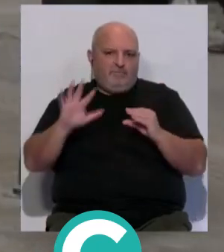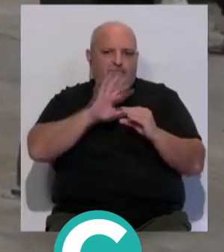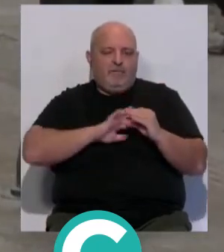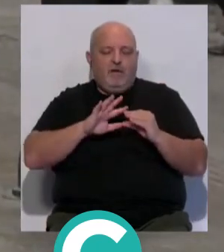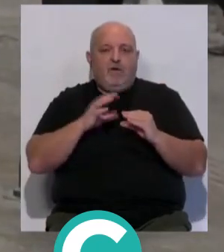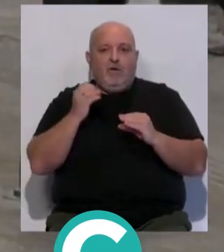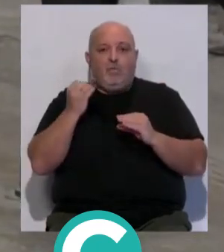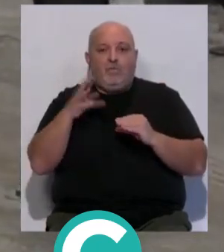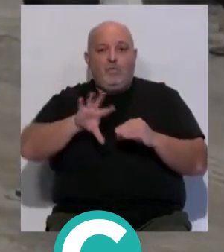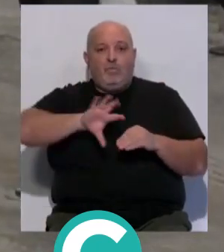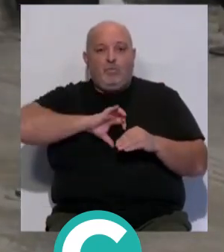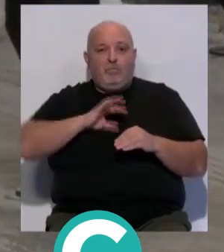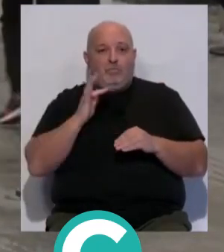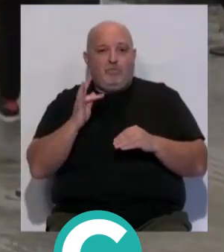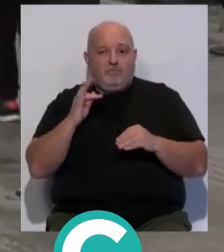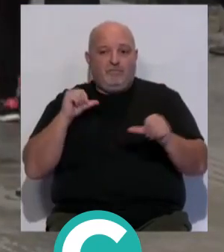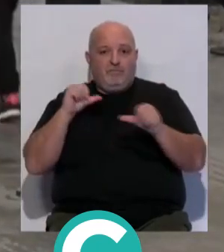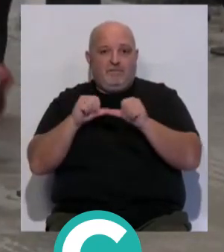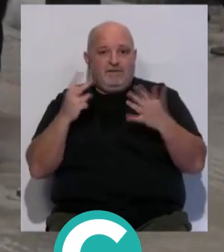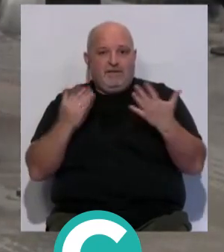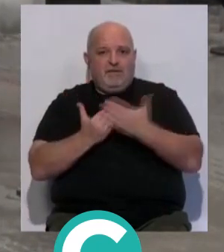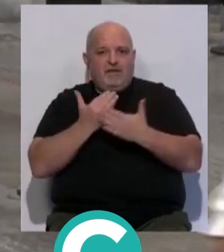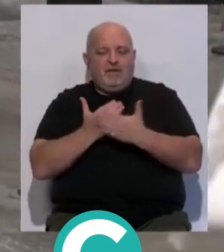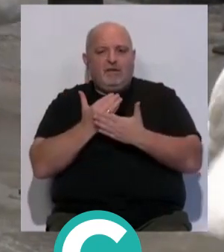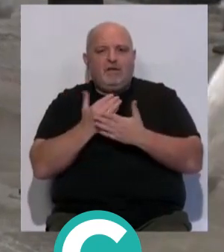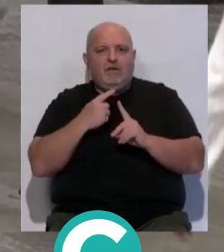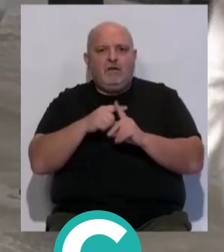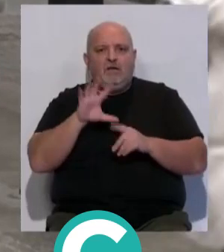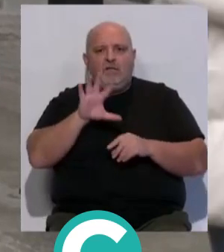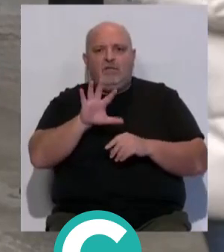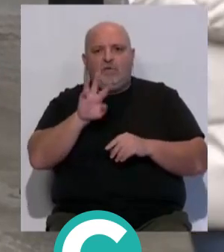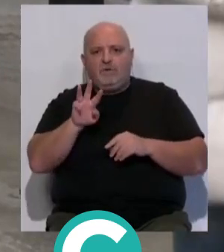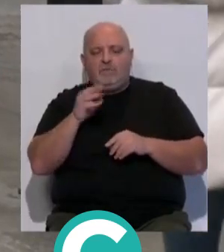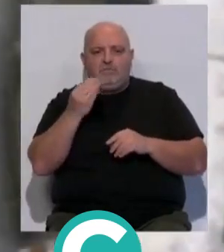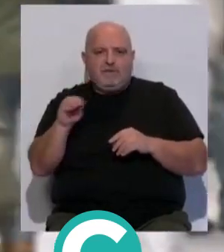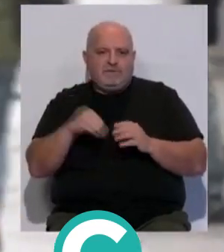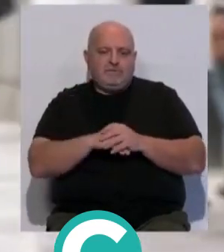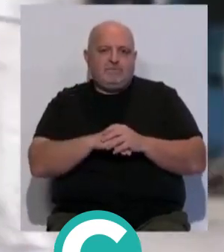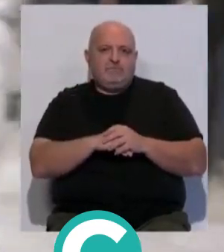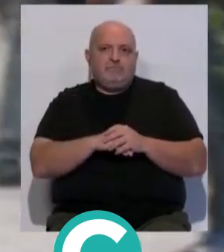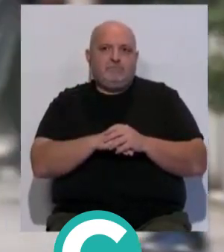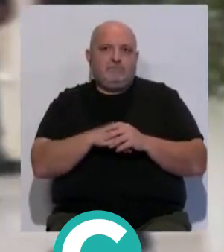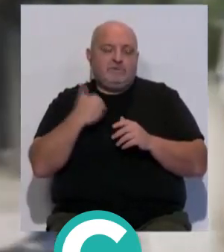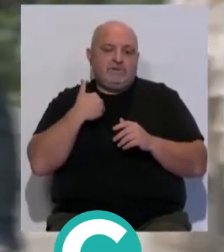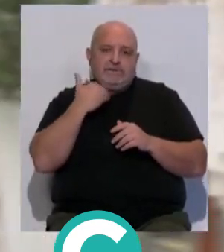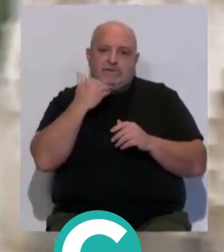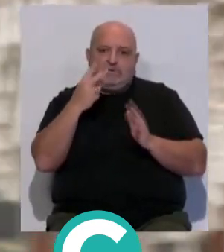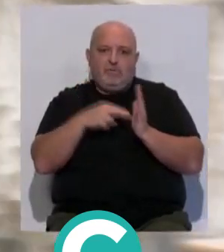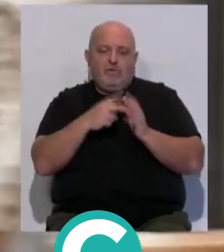En cuanto a nuevos positivos, en estos últimos siete días se han sumado 53 más, con los que son ya